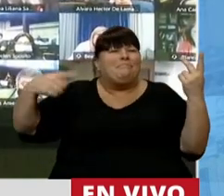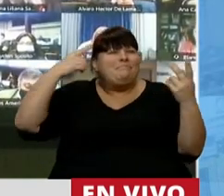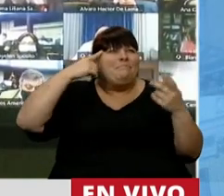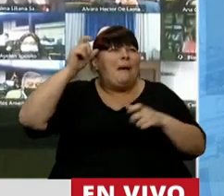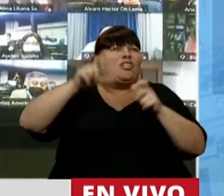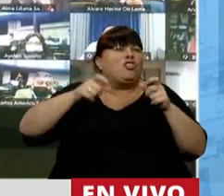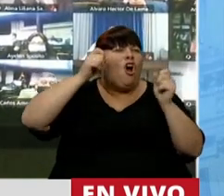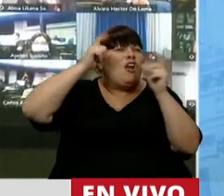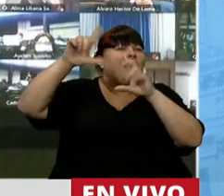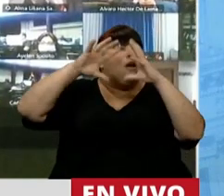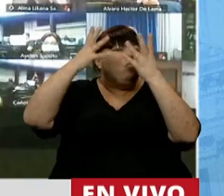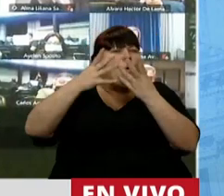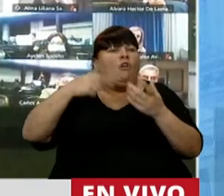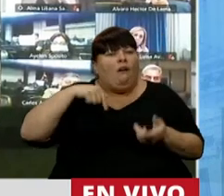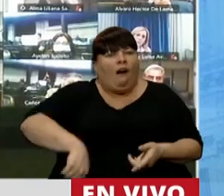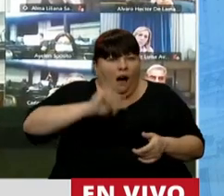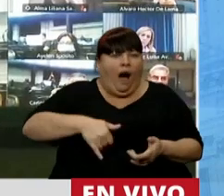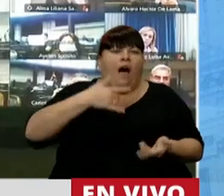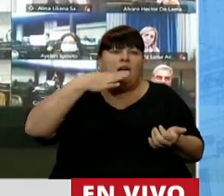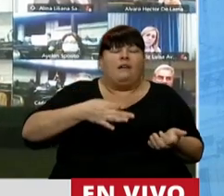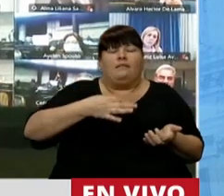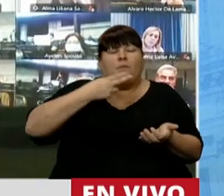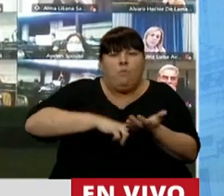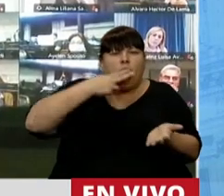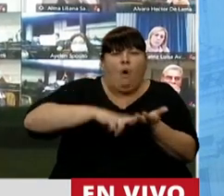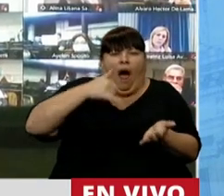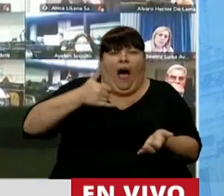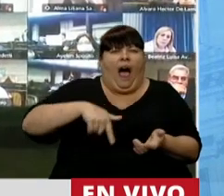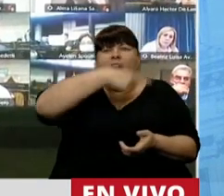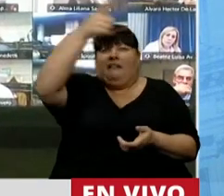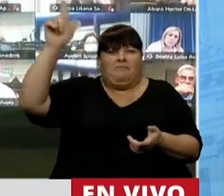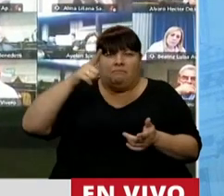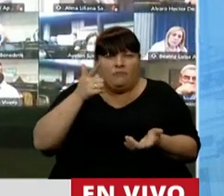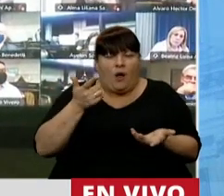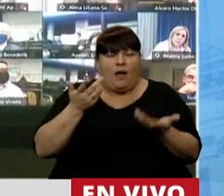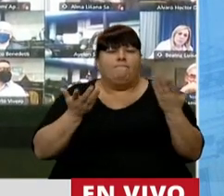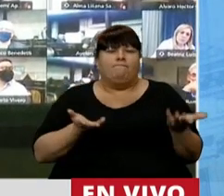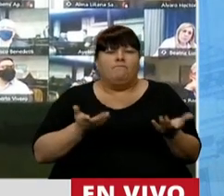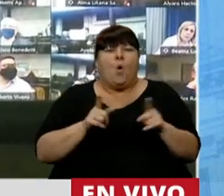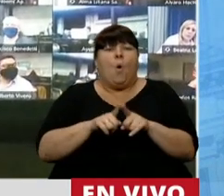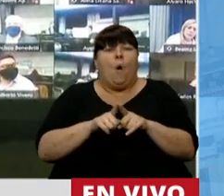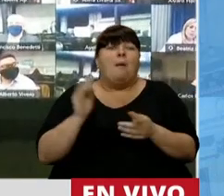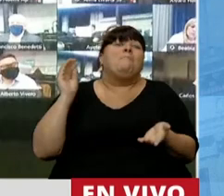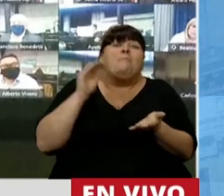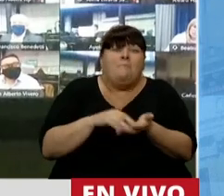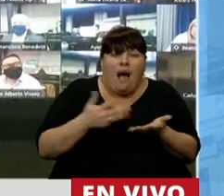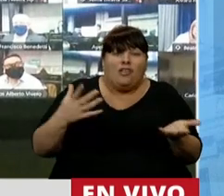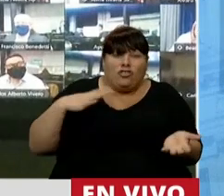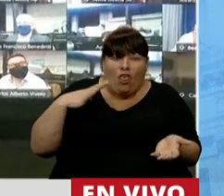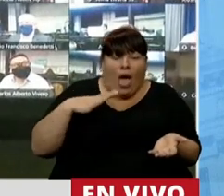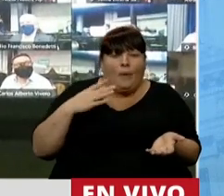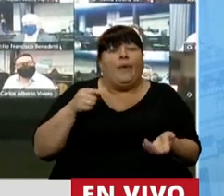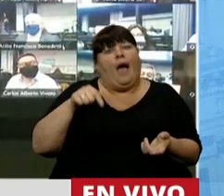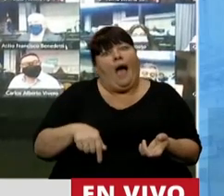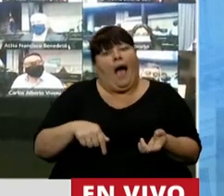de algún hombre, de algún planeta, lo traemos y lo aplicamos nosotros acá. Y además, como si fuese poco, le